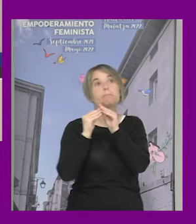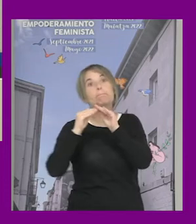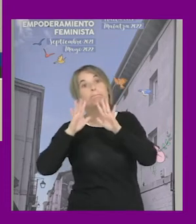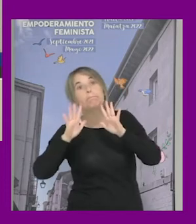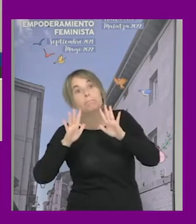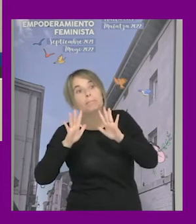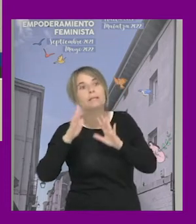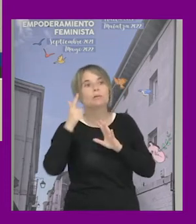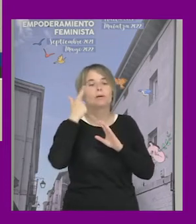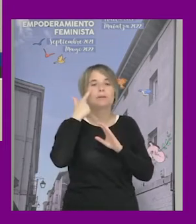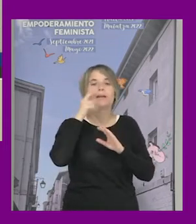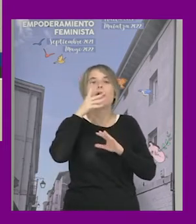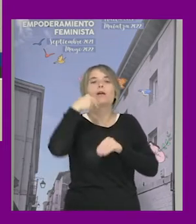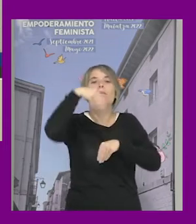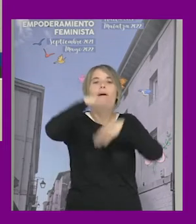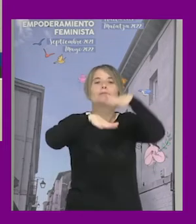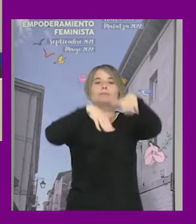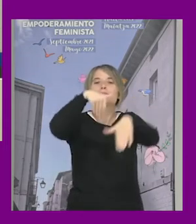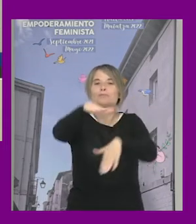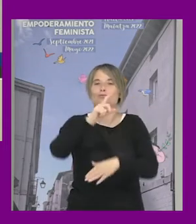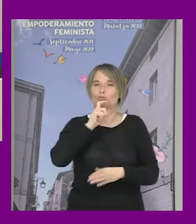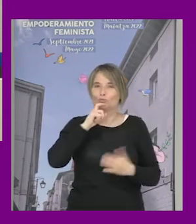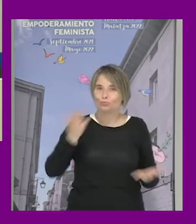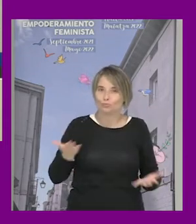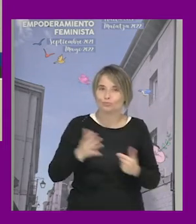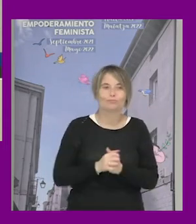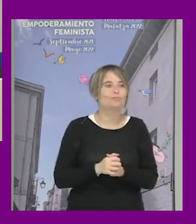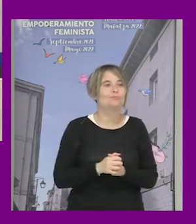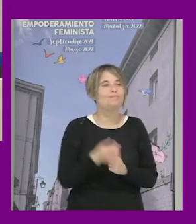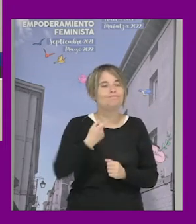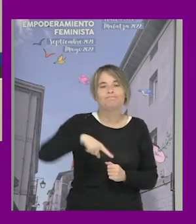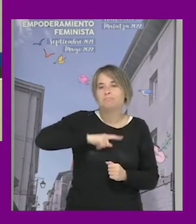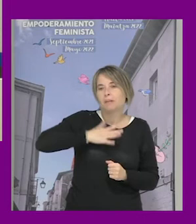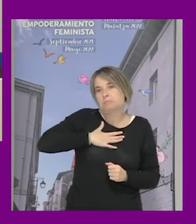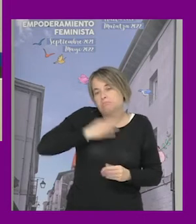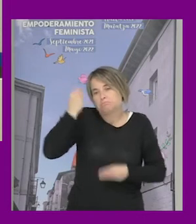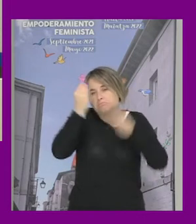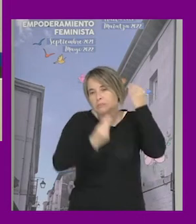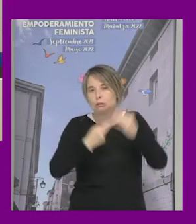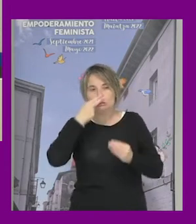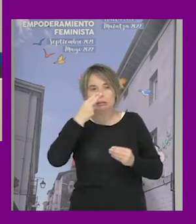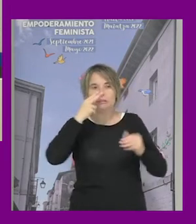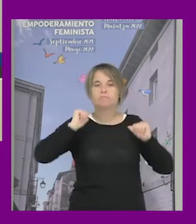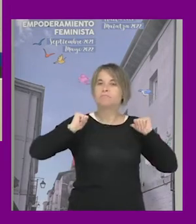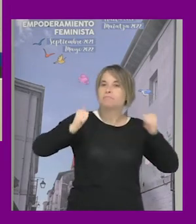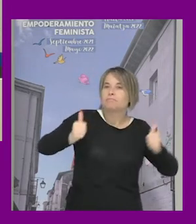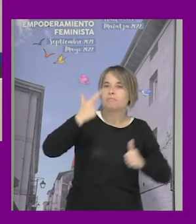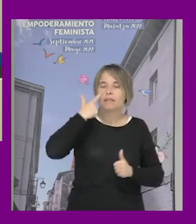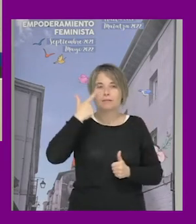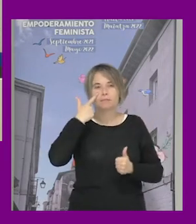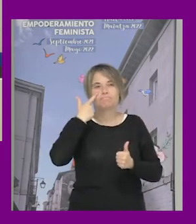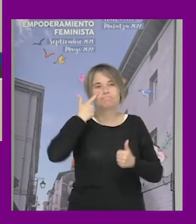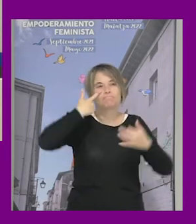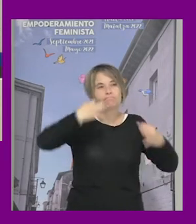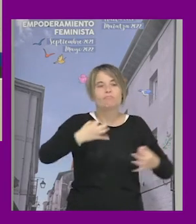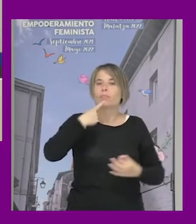¿qué pasa ahora? ¿qué tenemos que hacer? ¿no? desde mi punto de vista es interesante como partir de en la práctica de decir bueno